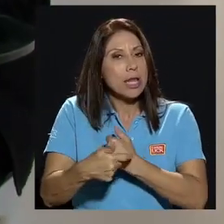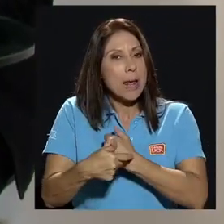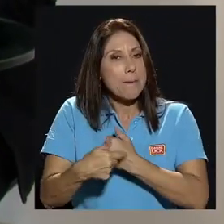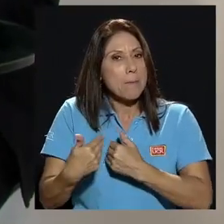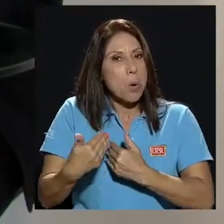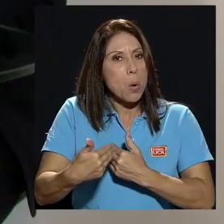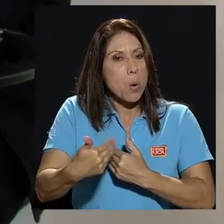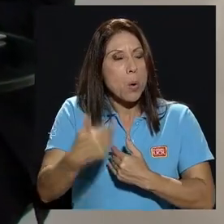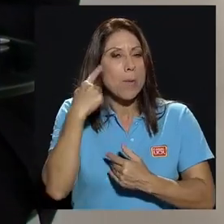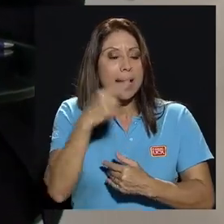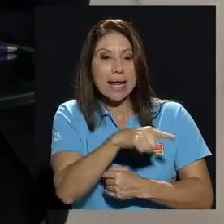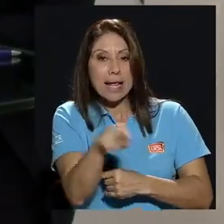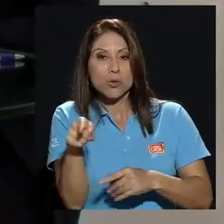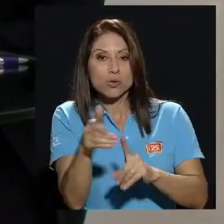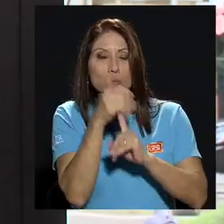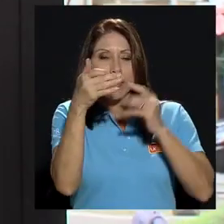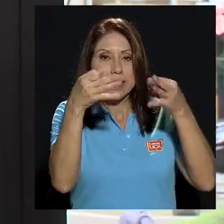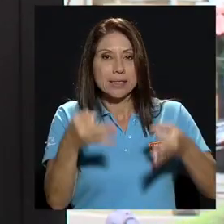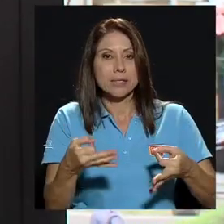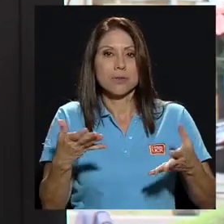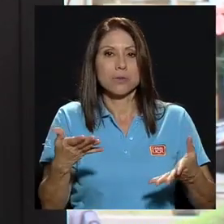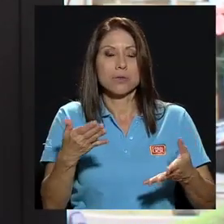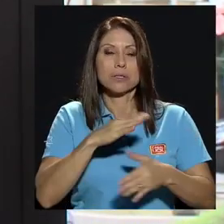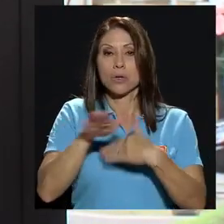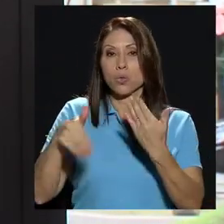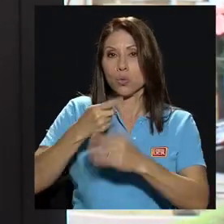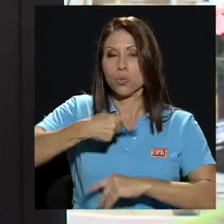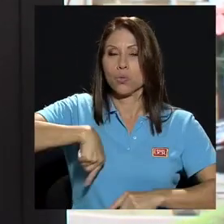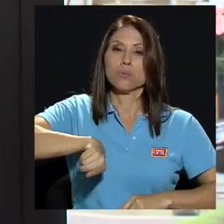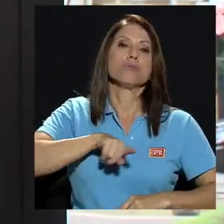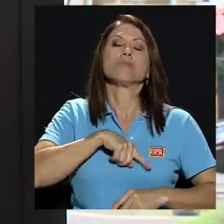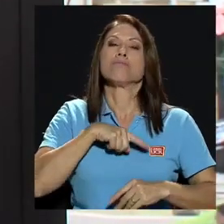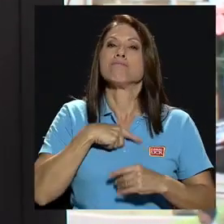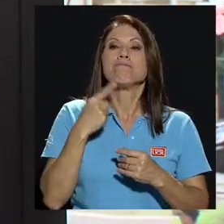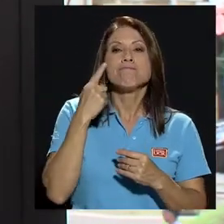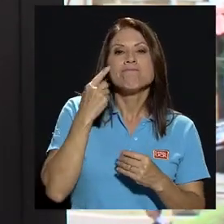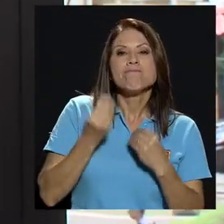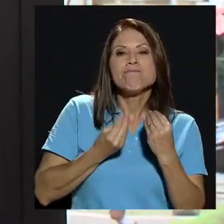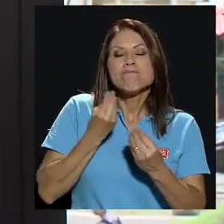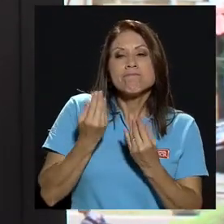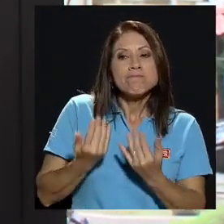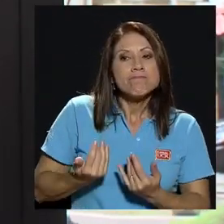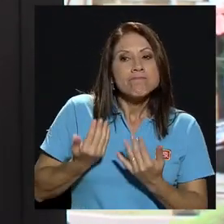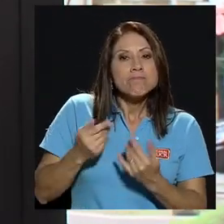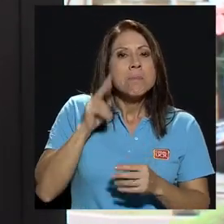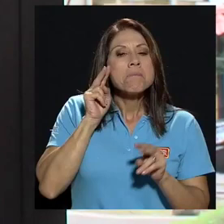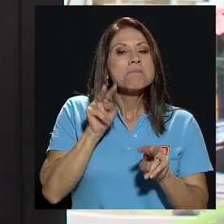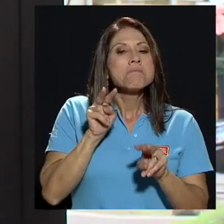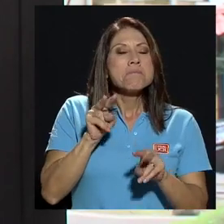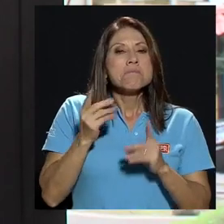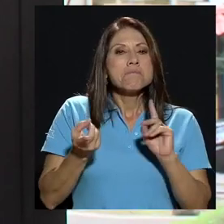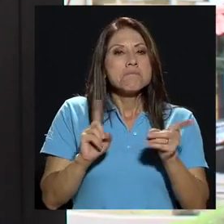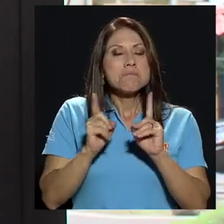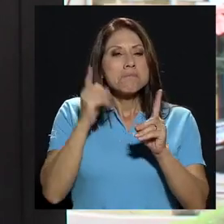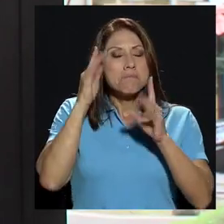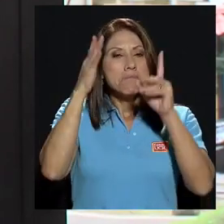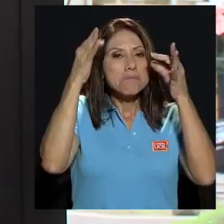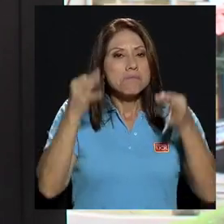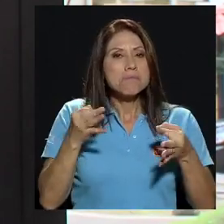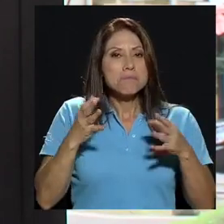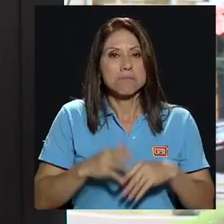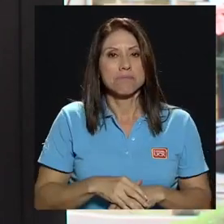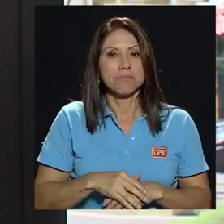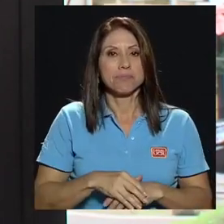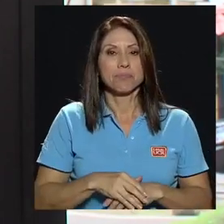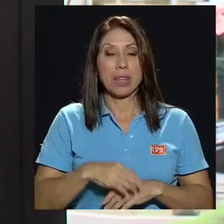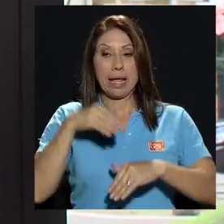para que ellos tomen las decisiones. Todos nosotros estamos a la expectativa de cuál va a ser esa decisión. A lo